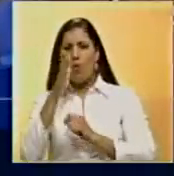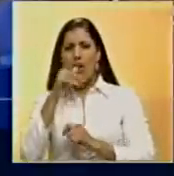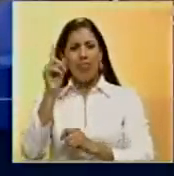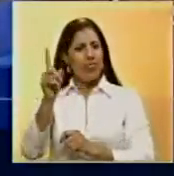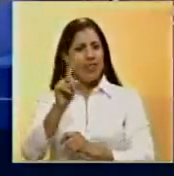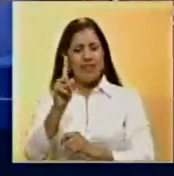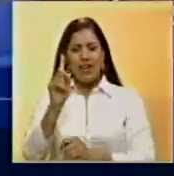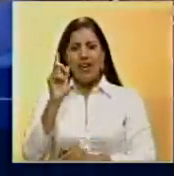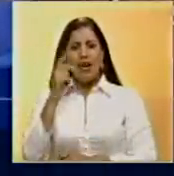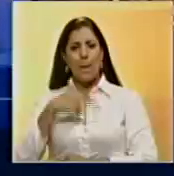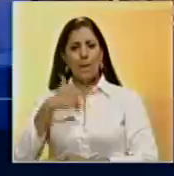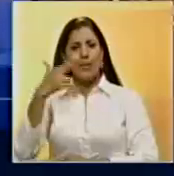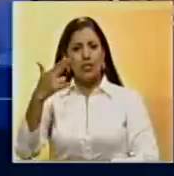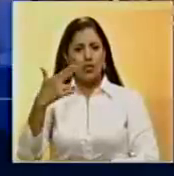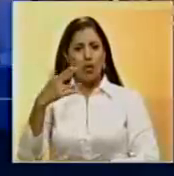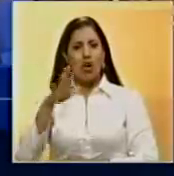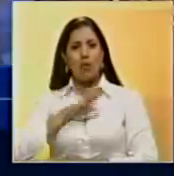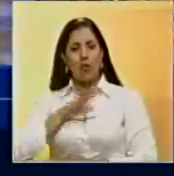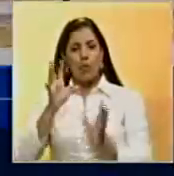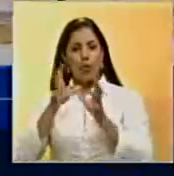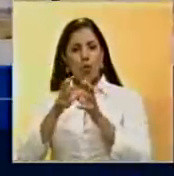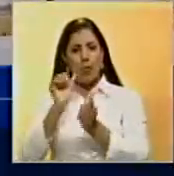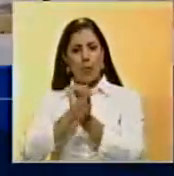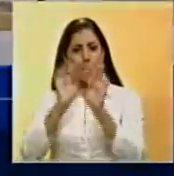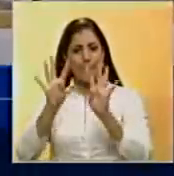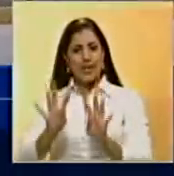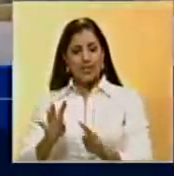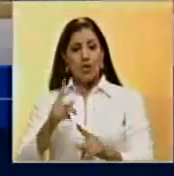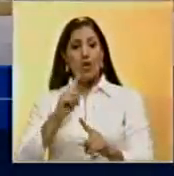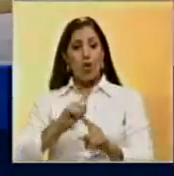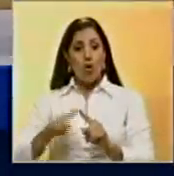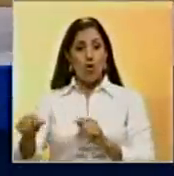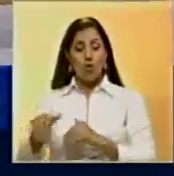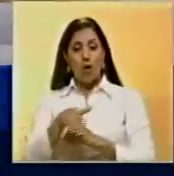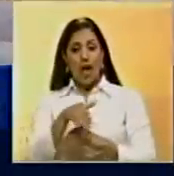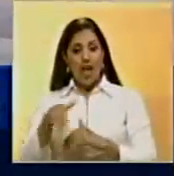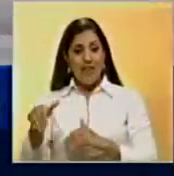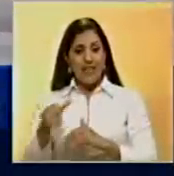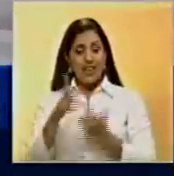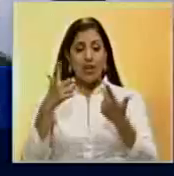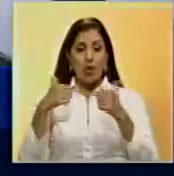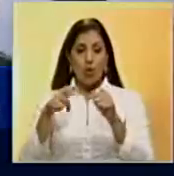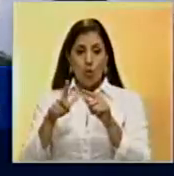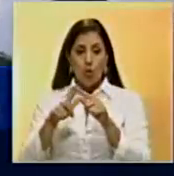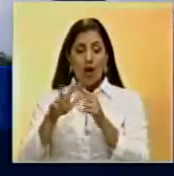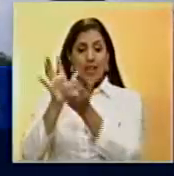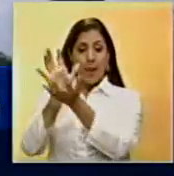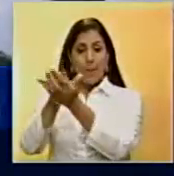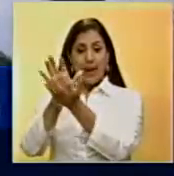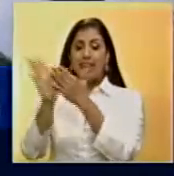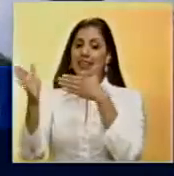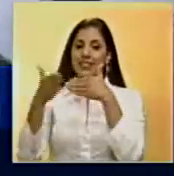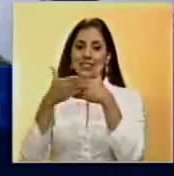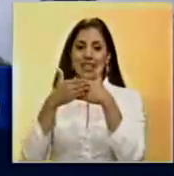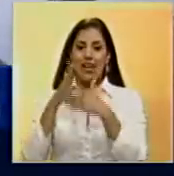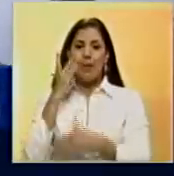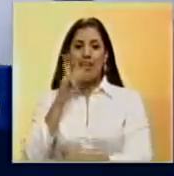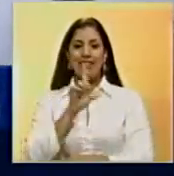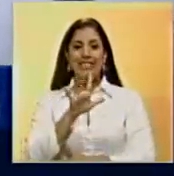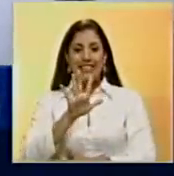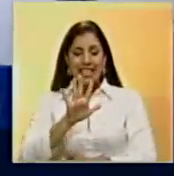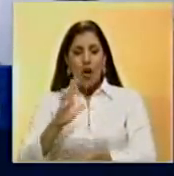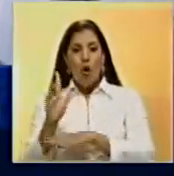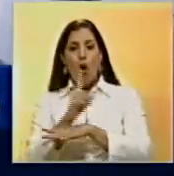no debe haber arma de fuego por parte de los reclusos. La avenida Juan Bautista Arismendi de Por la Mar fue cerrada por más de